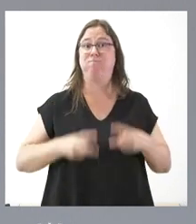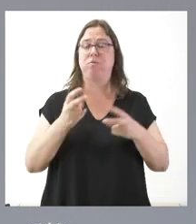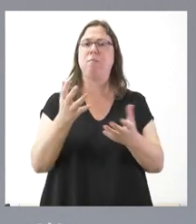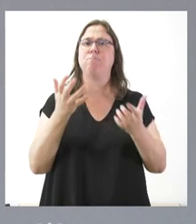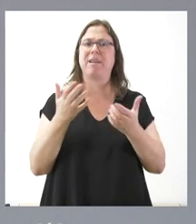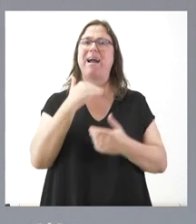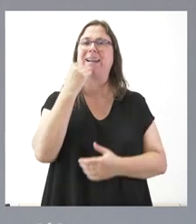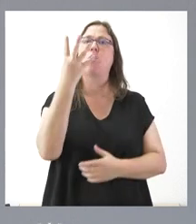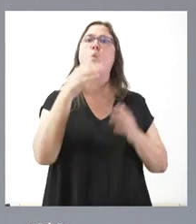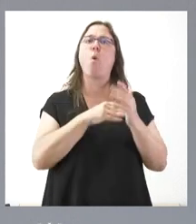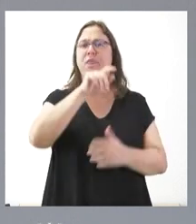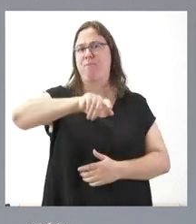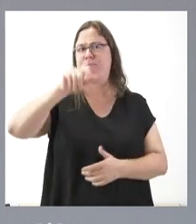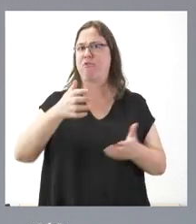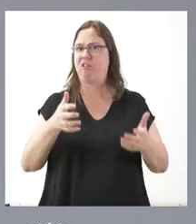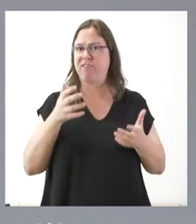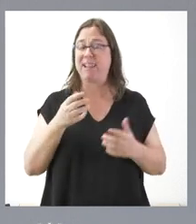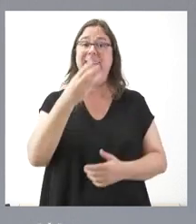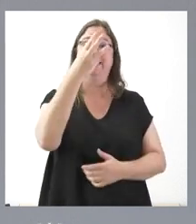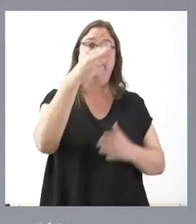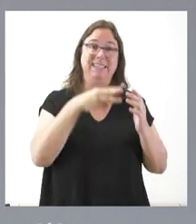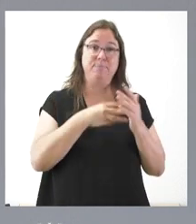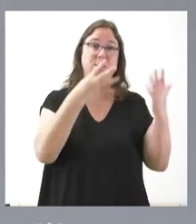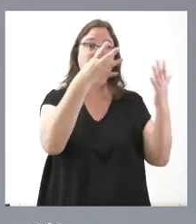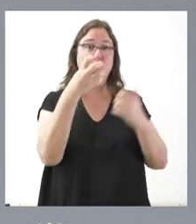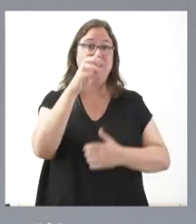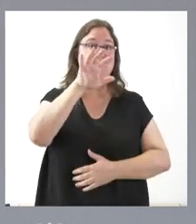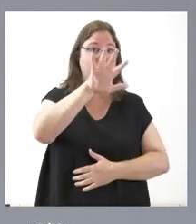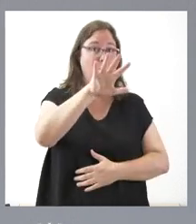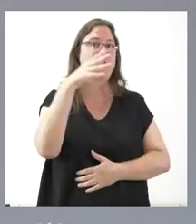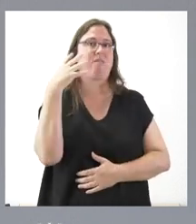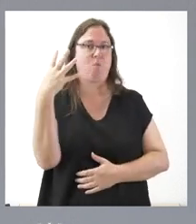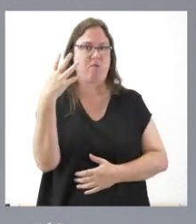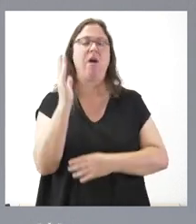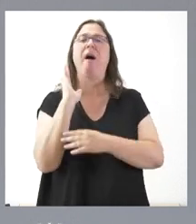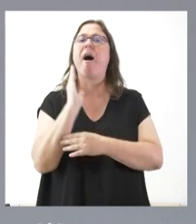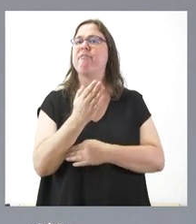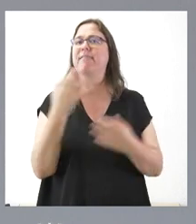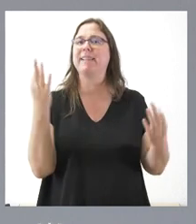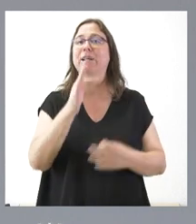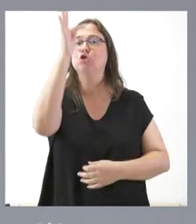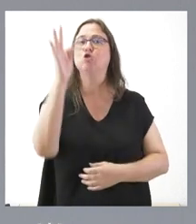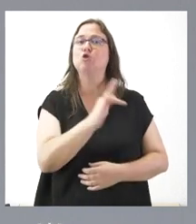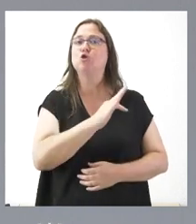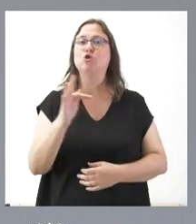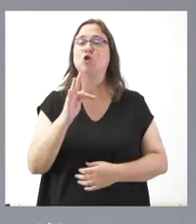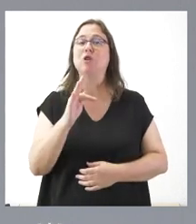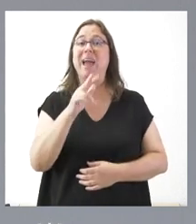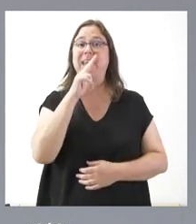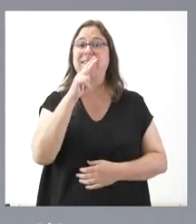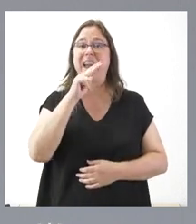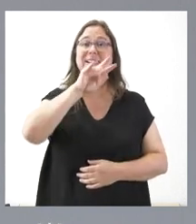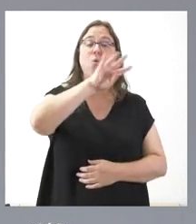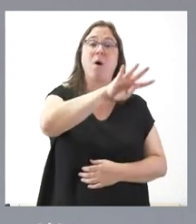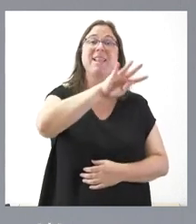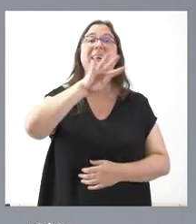4.000 propietarios, 3.954, y afecta a un total de más de 44